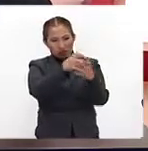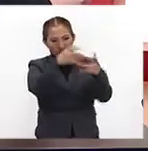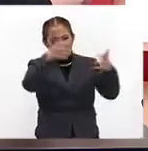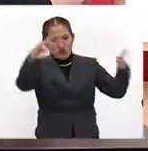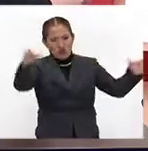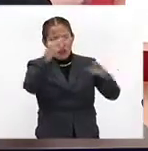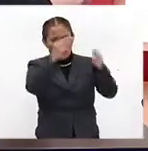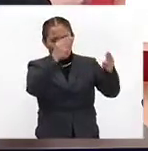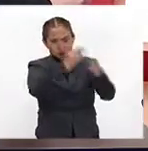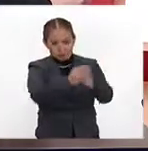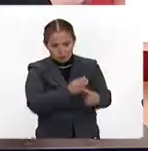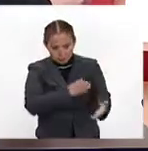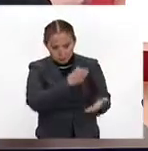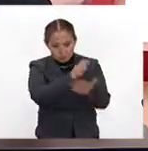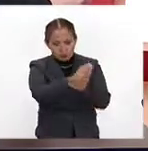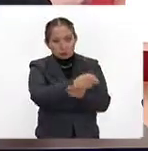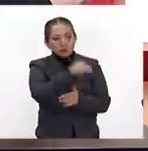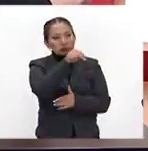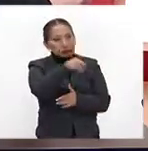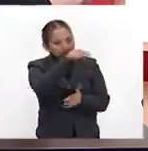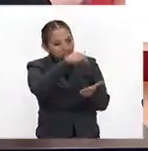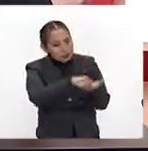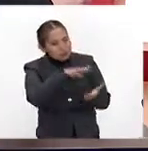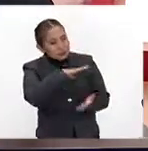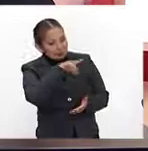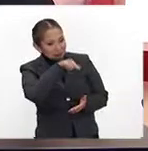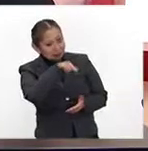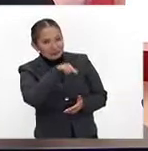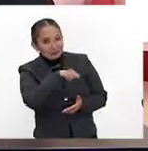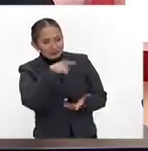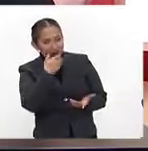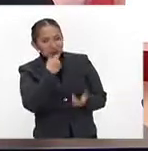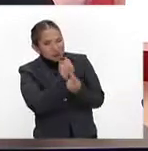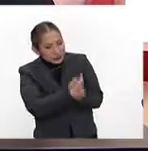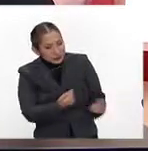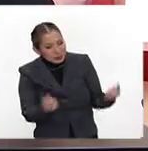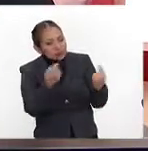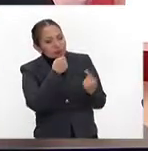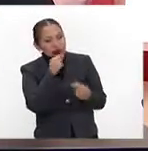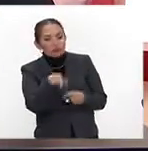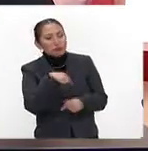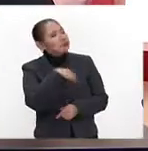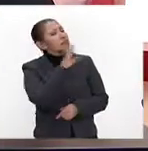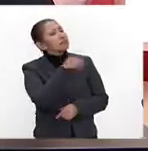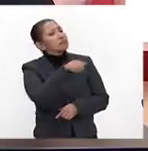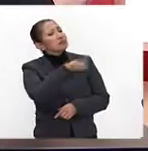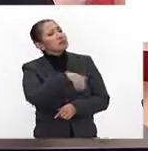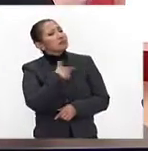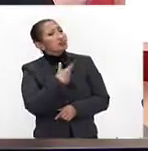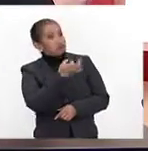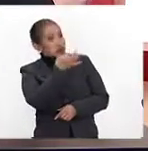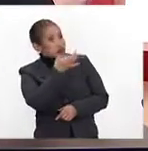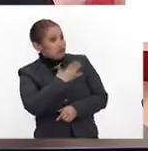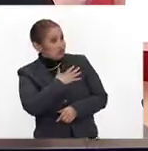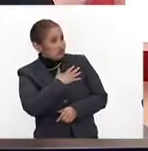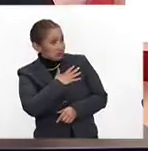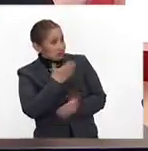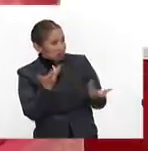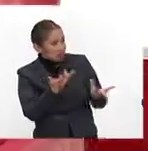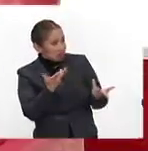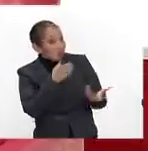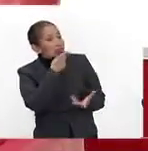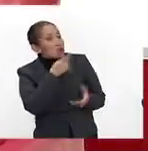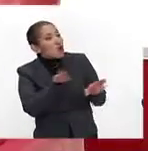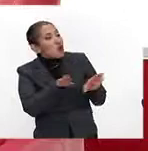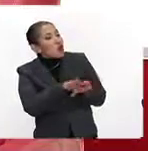grandes del mundo. Y justo en el estudio que habían hecho con los niños, los niños les dijeron, no me digas qué hacer,